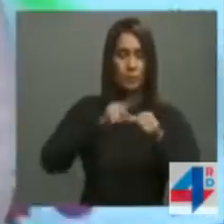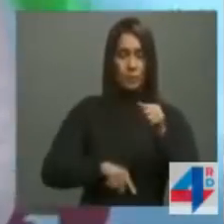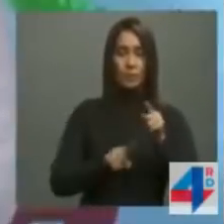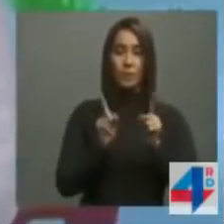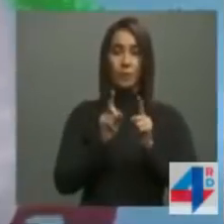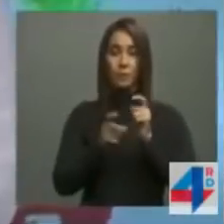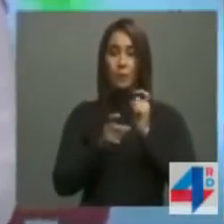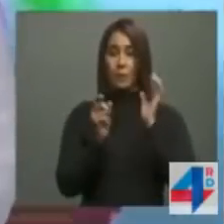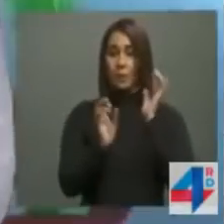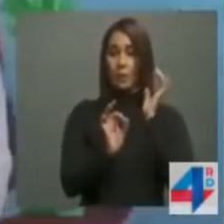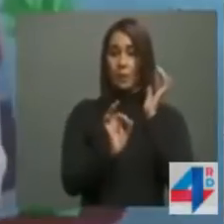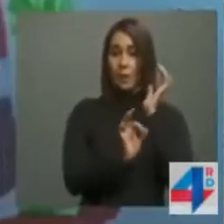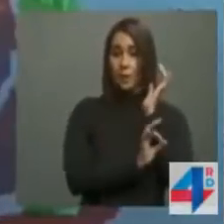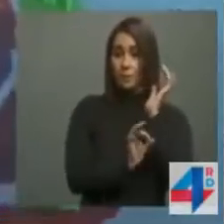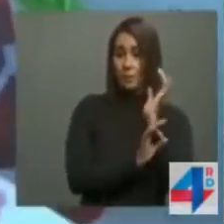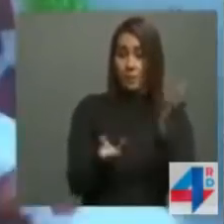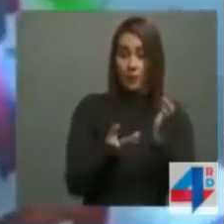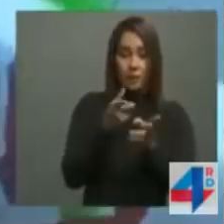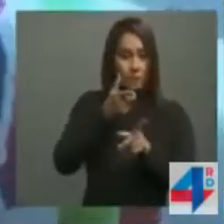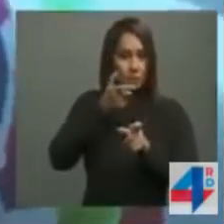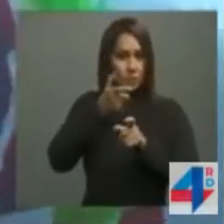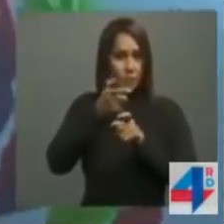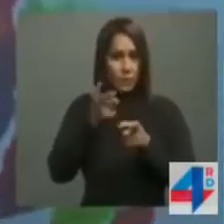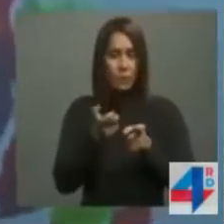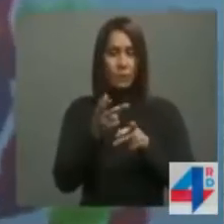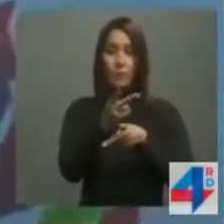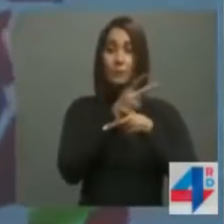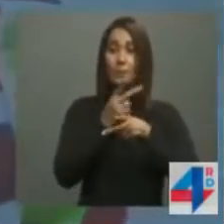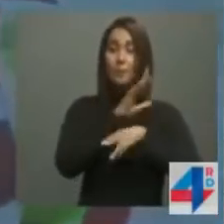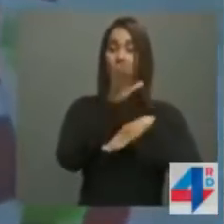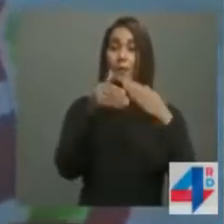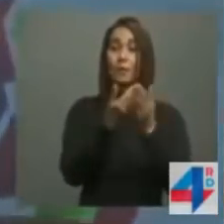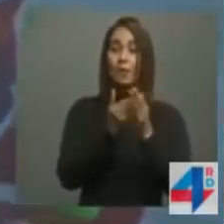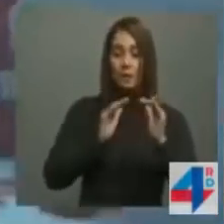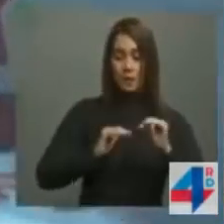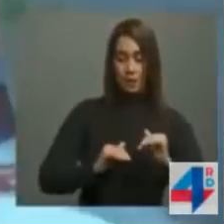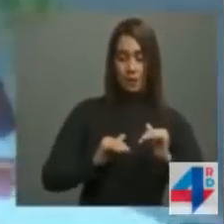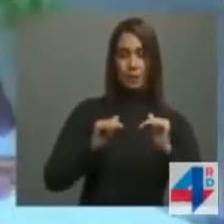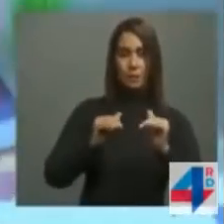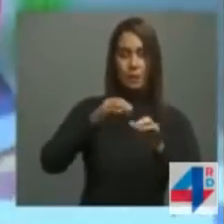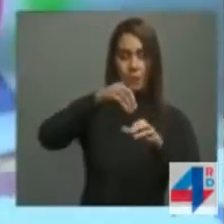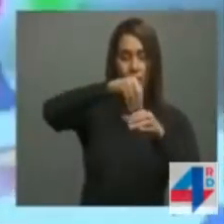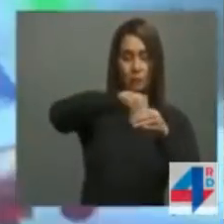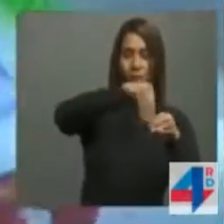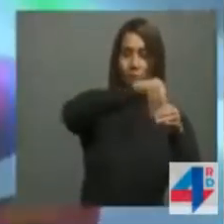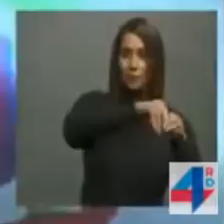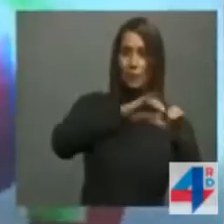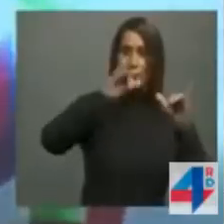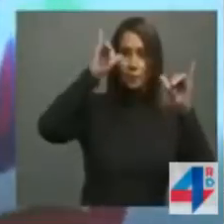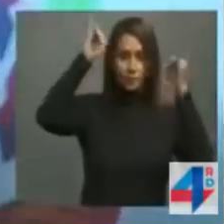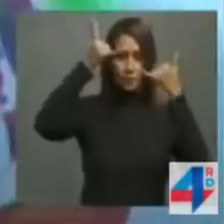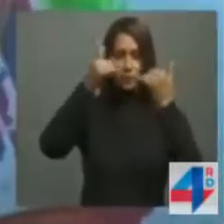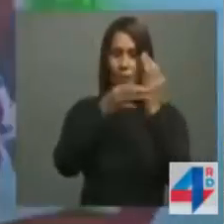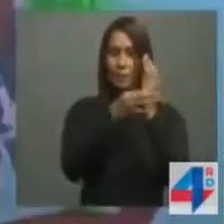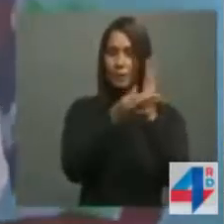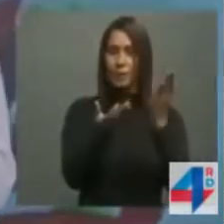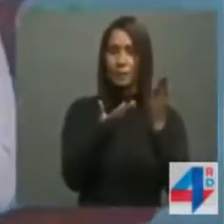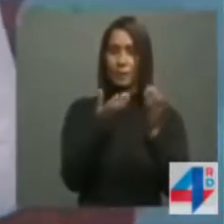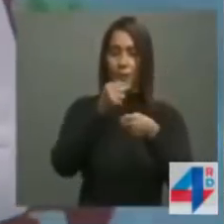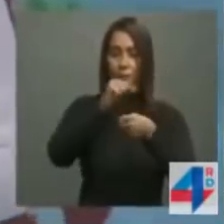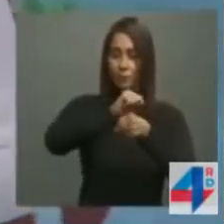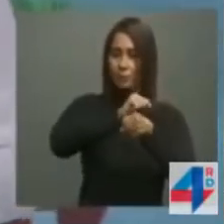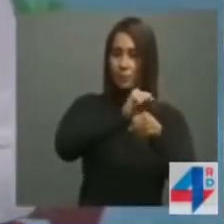narcotráfico y a la venta ilegal de armas y proteger las crianzas y sembrados de los ganaderos y los productores